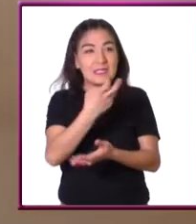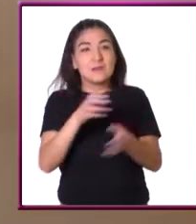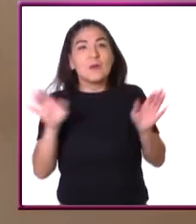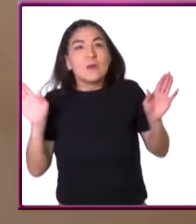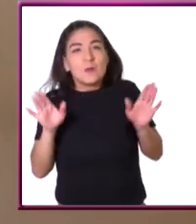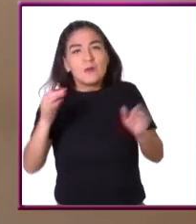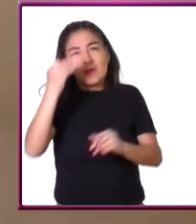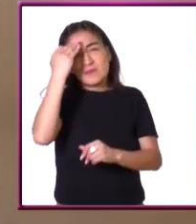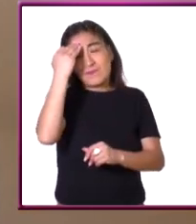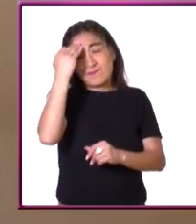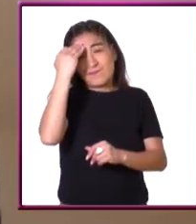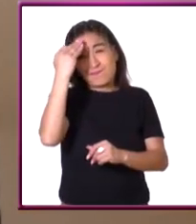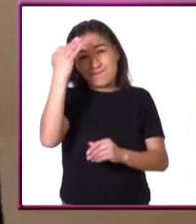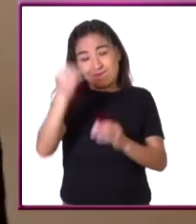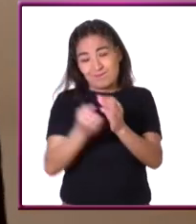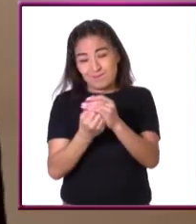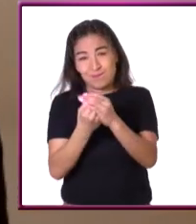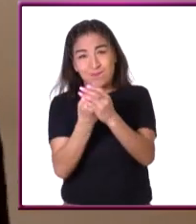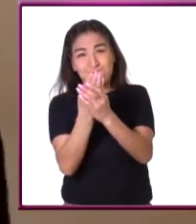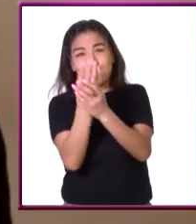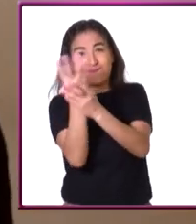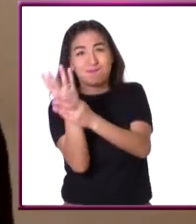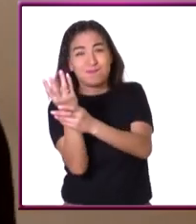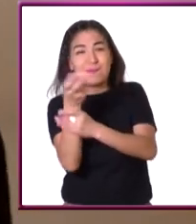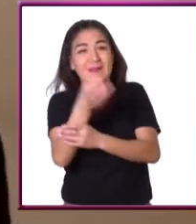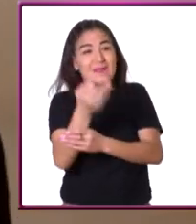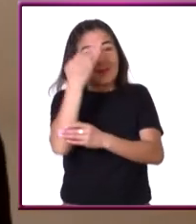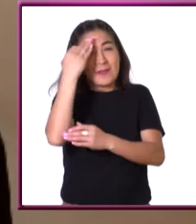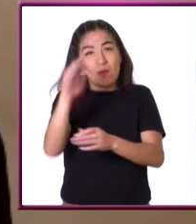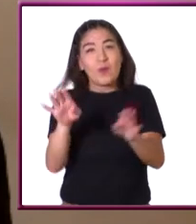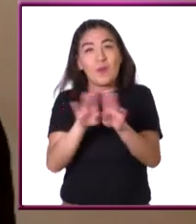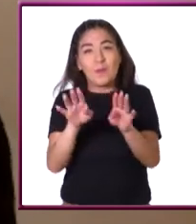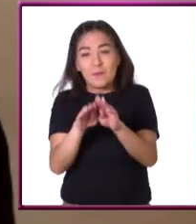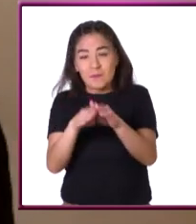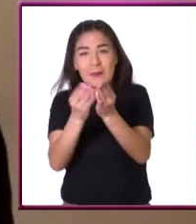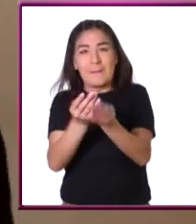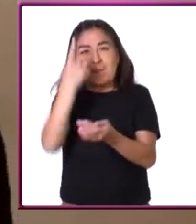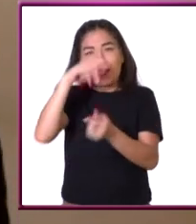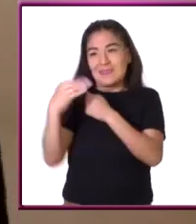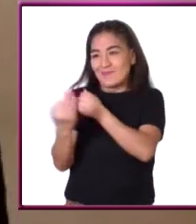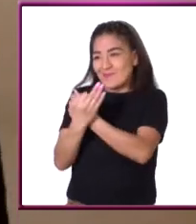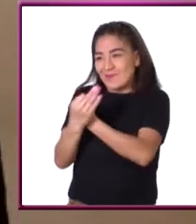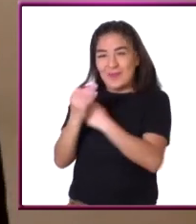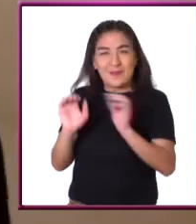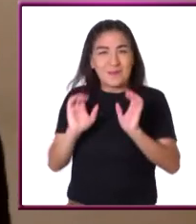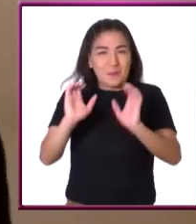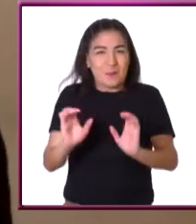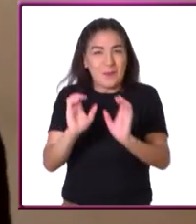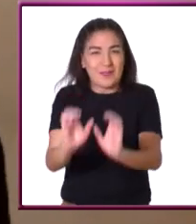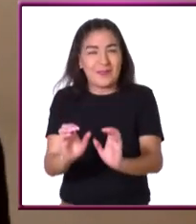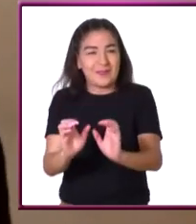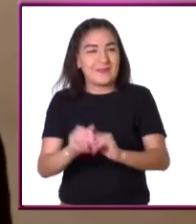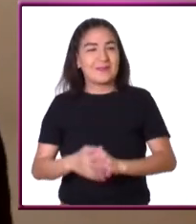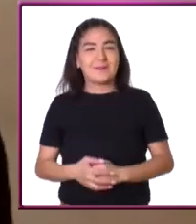tardan todo este tiempo en poder salir, que generalmente lo hacen como un proceso de protección o de autoprotección,